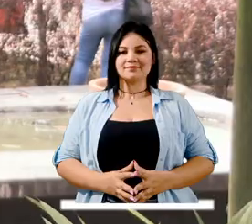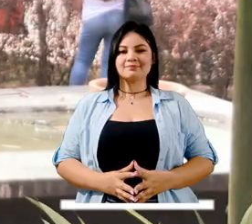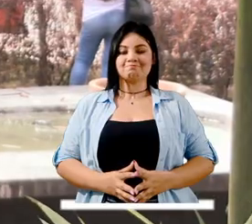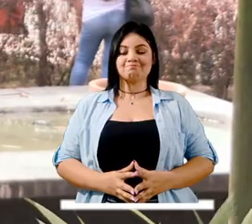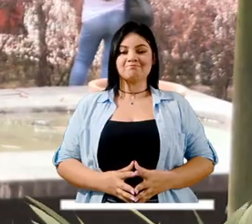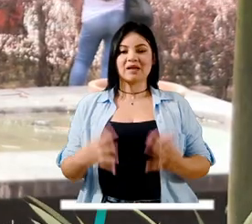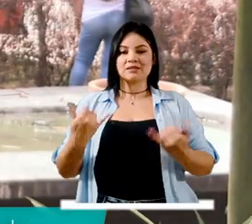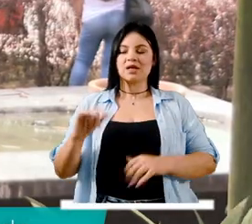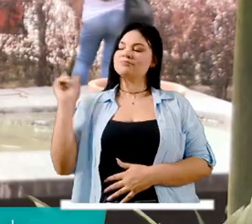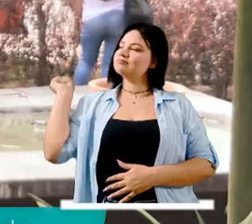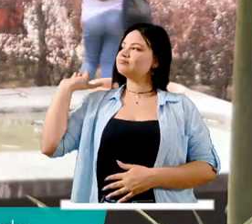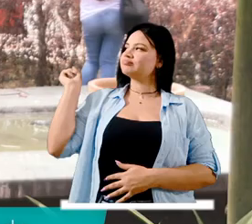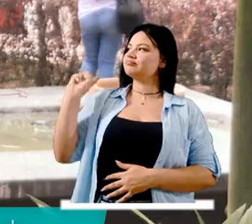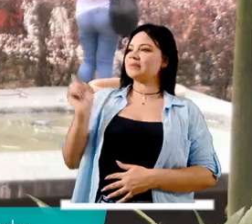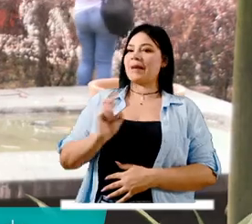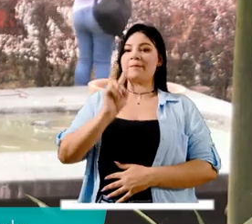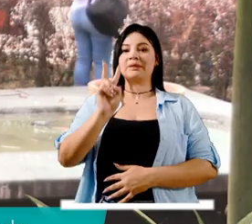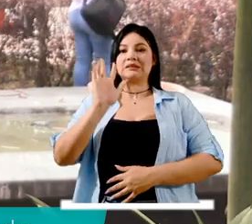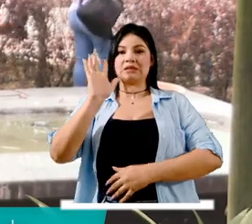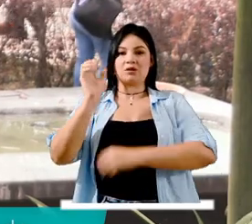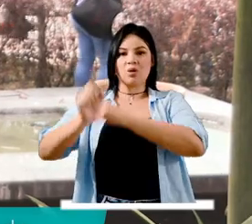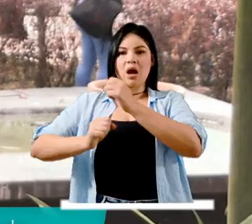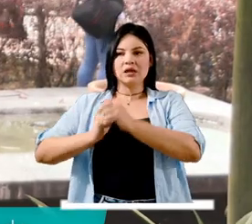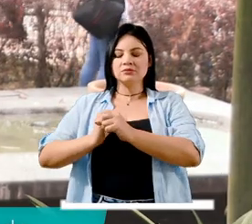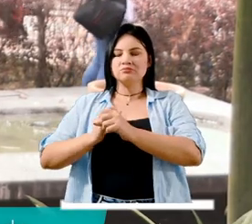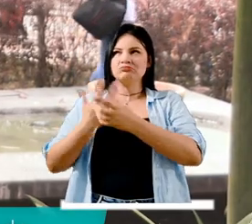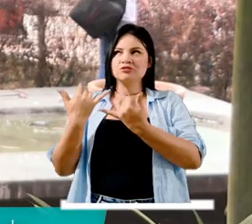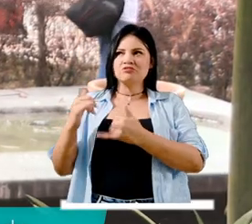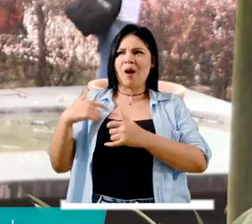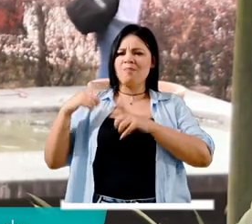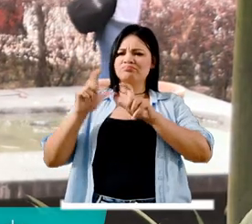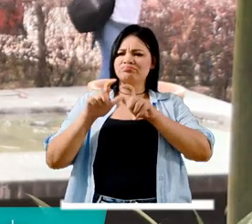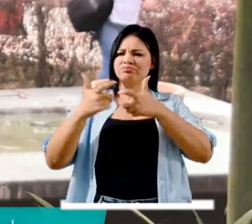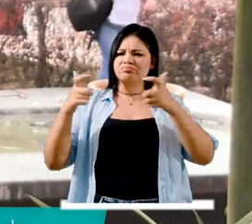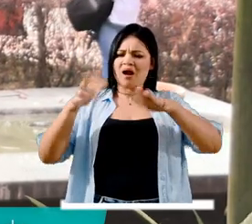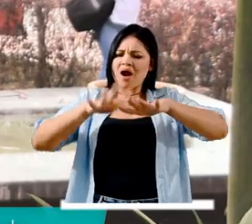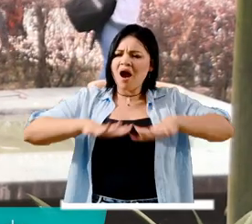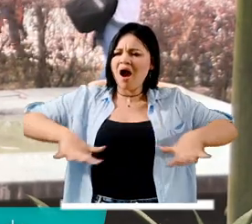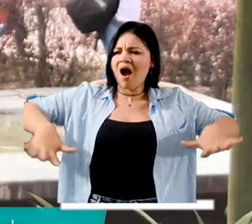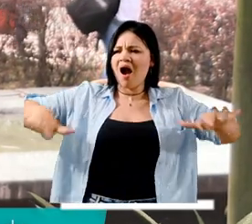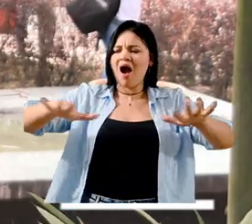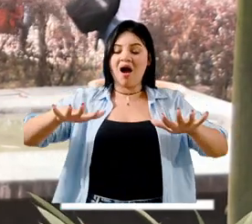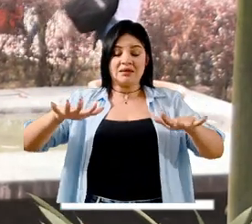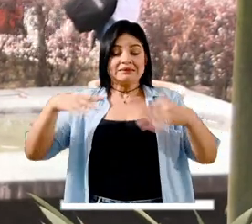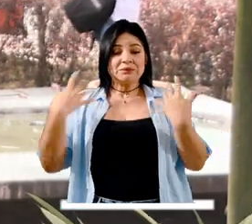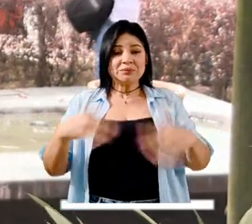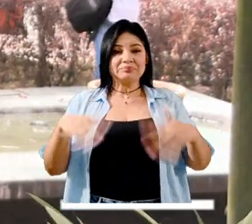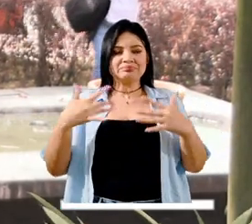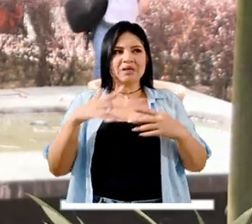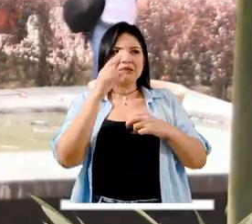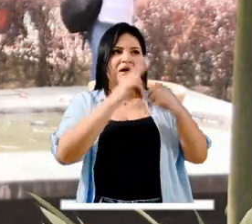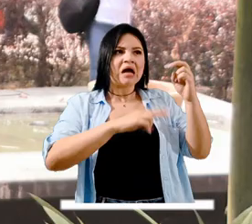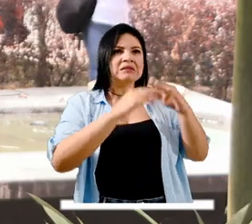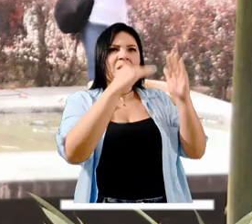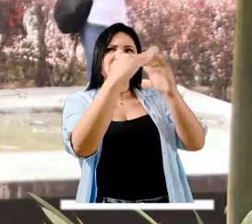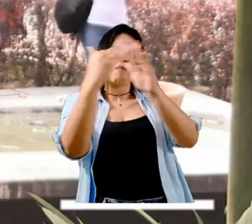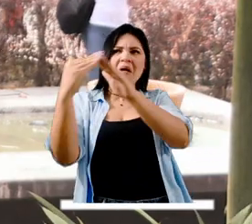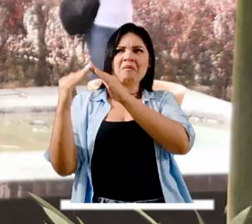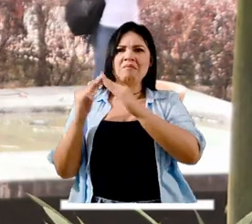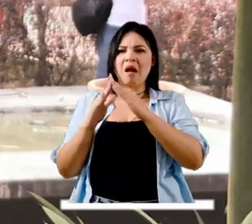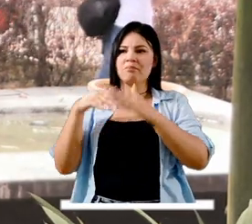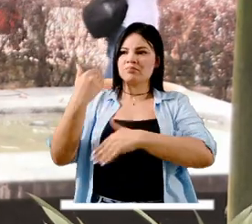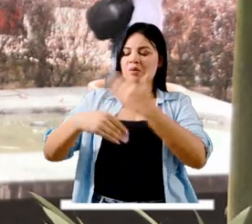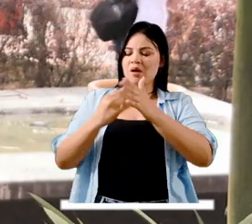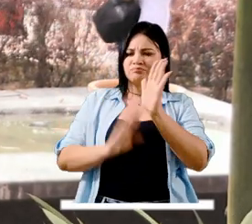Desde hace 25 años San Antonio de Prado ha tenido un gran crecimiento urbanístico y se creería que por eso vendría más